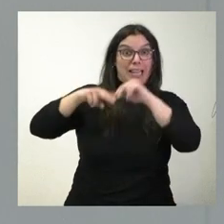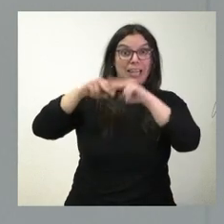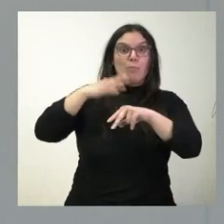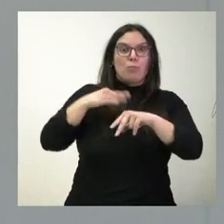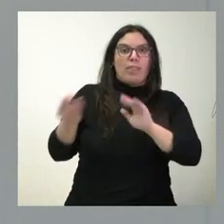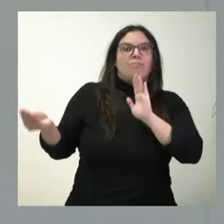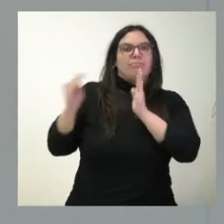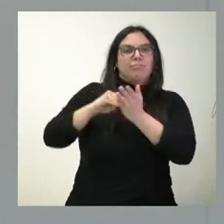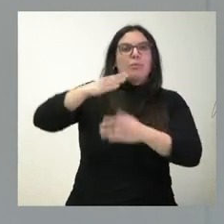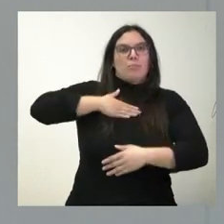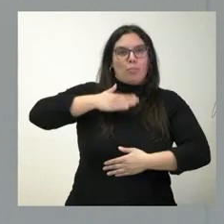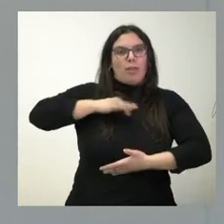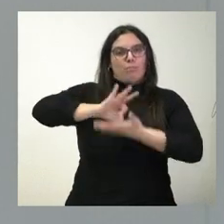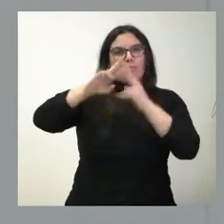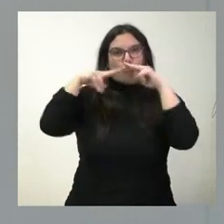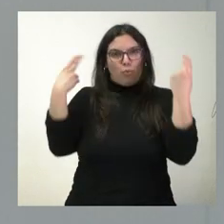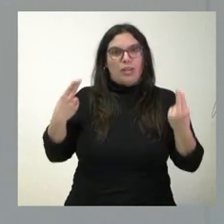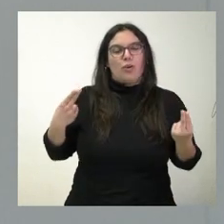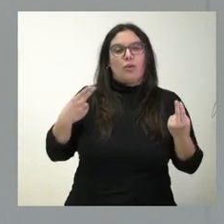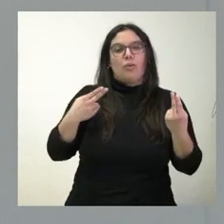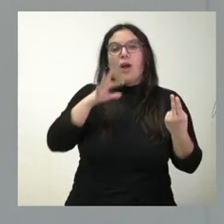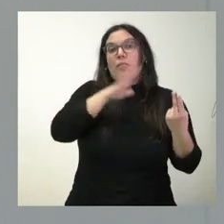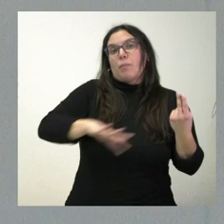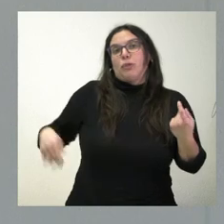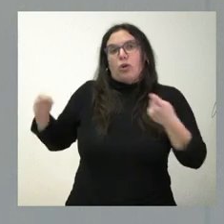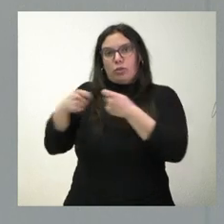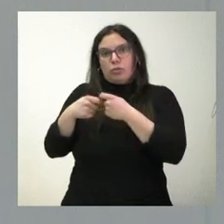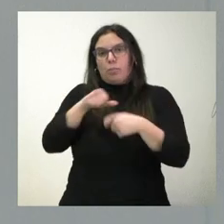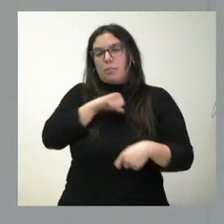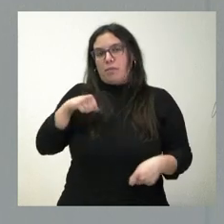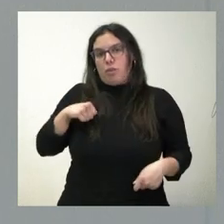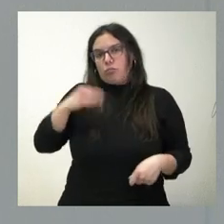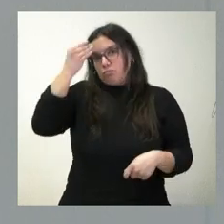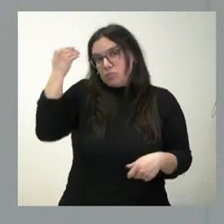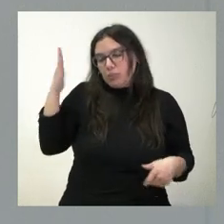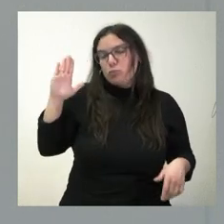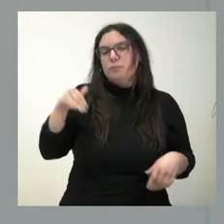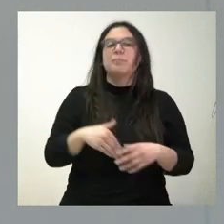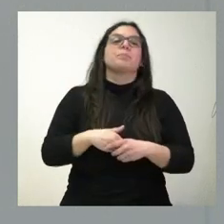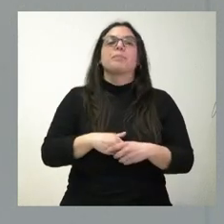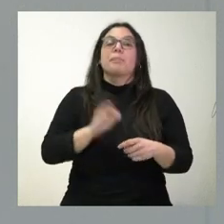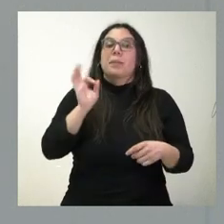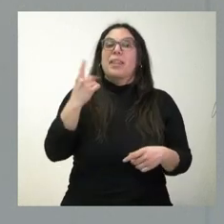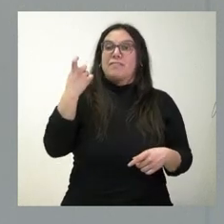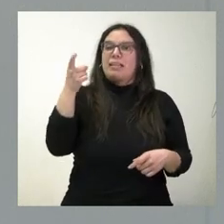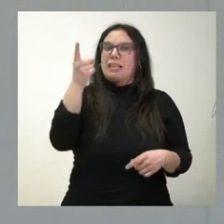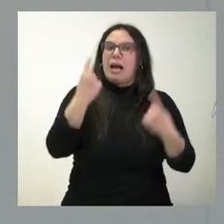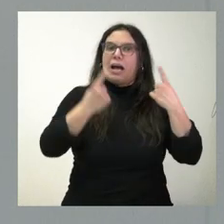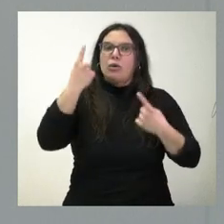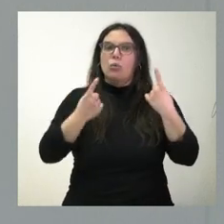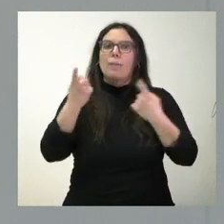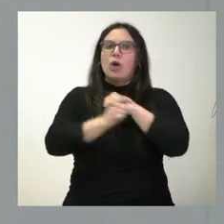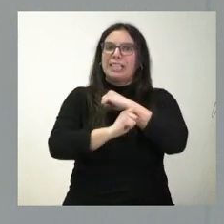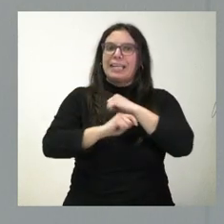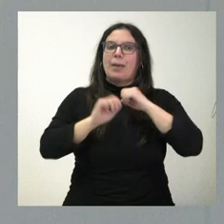incorporarlo a la cartera pública. Pero son ideas que tenemos. Es verdad que nos faltaban en esas localidades que usted dice, pero hay una estrategia para